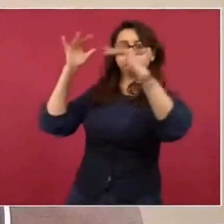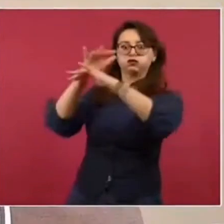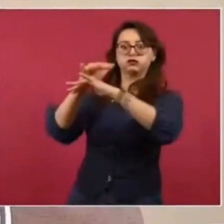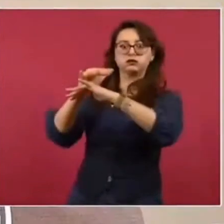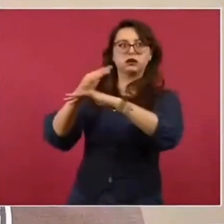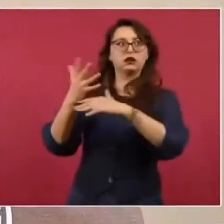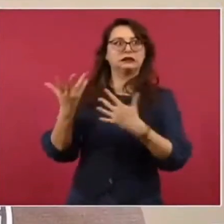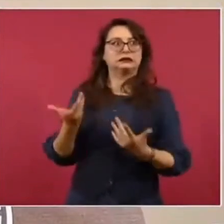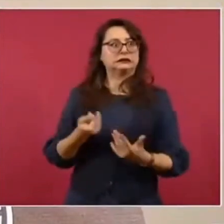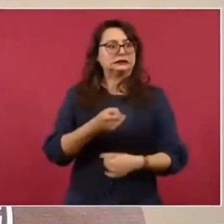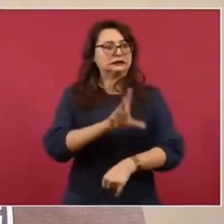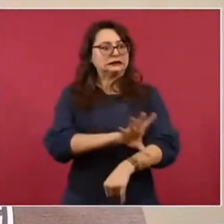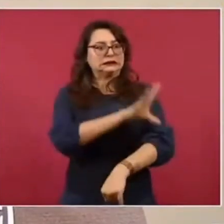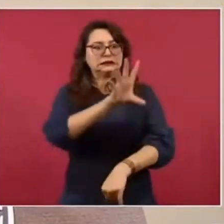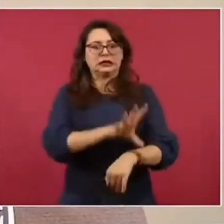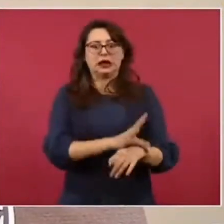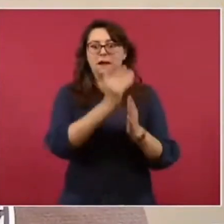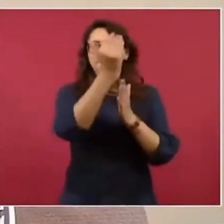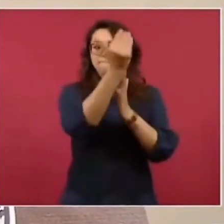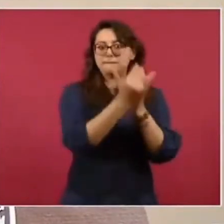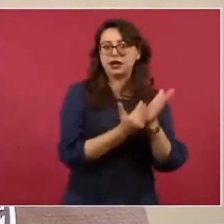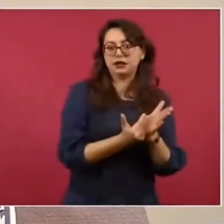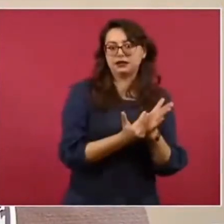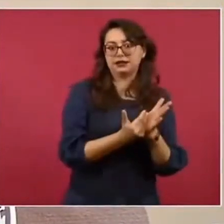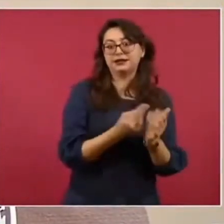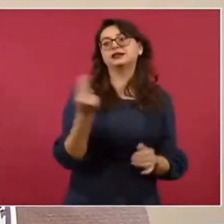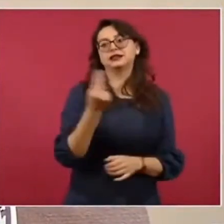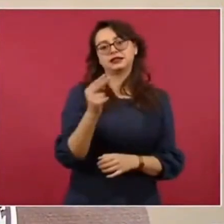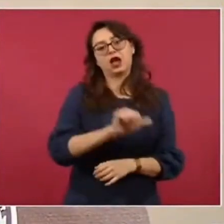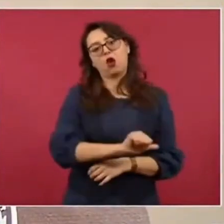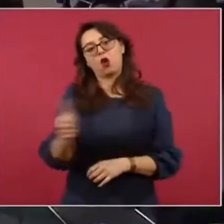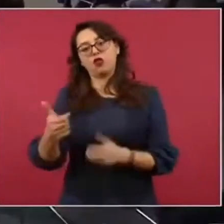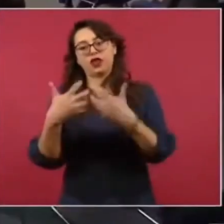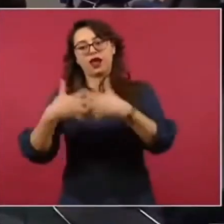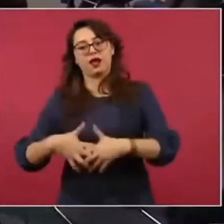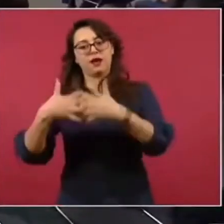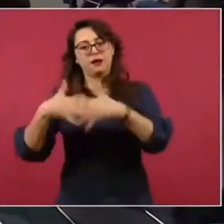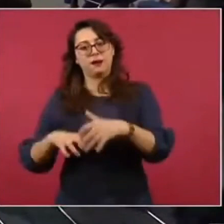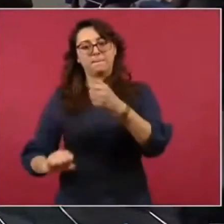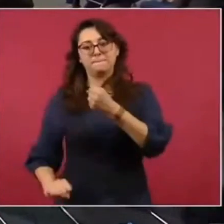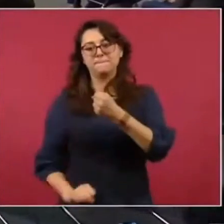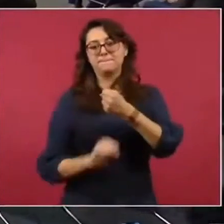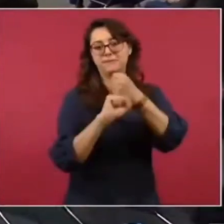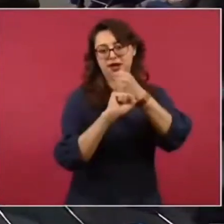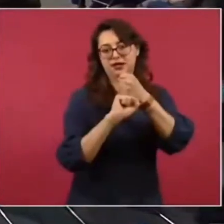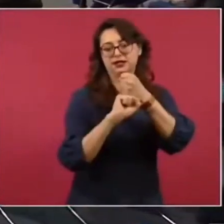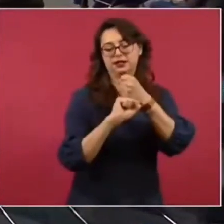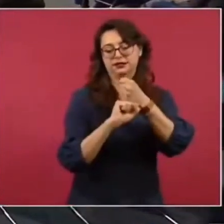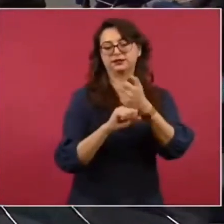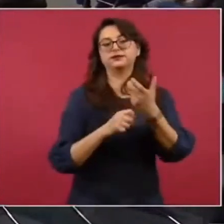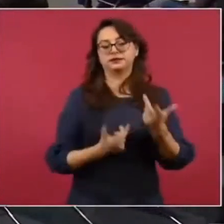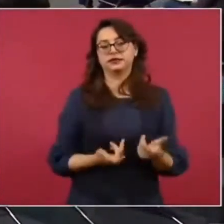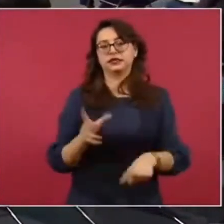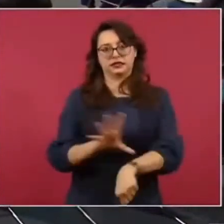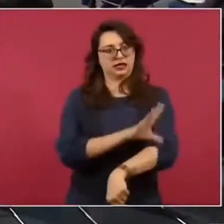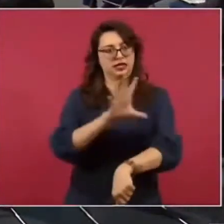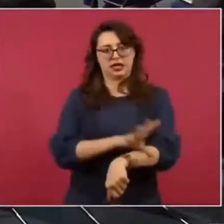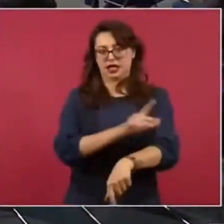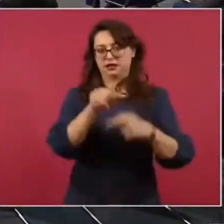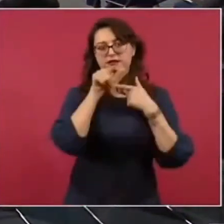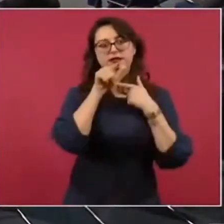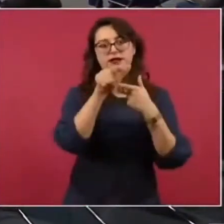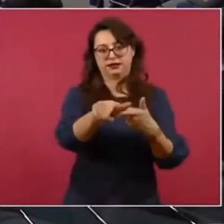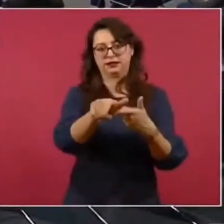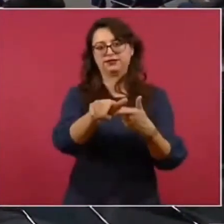y que no se deje de producir energía en todo el sistema, en la red. Y